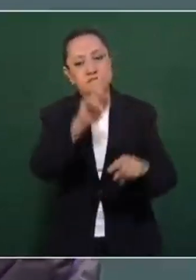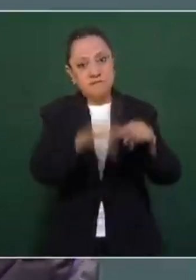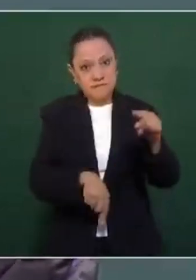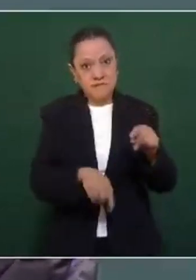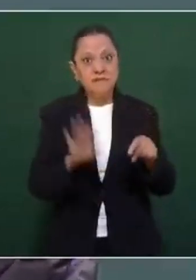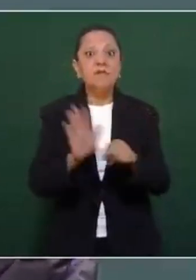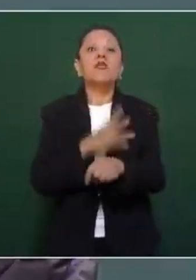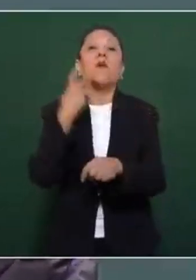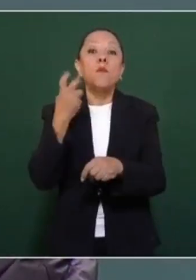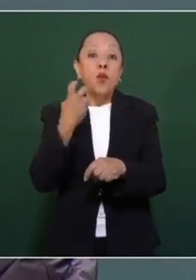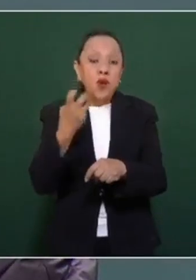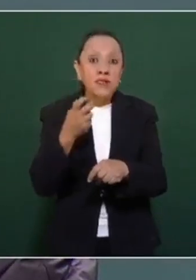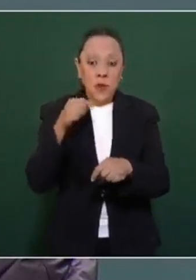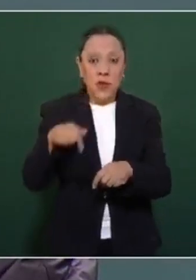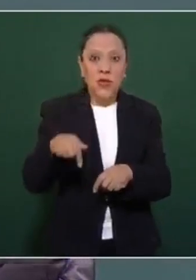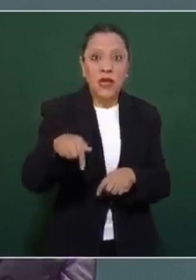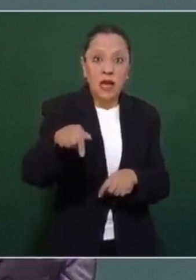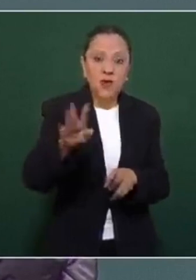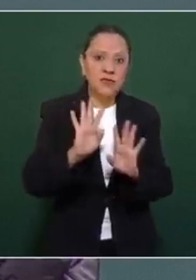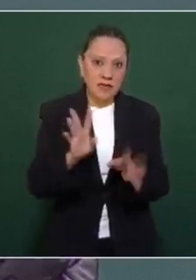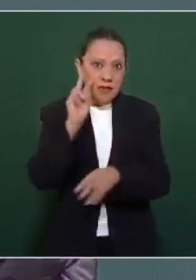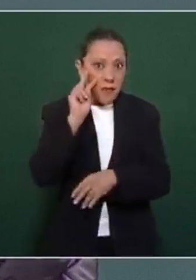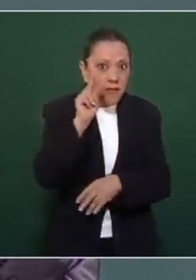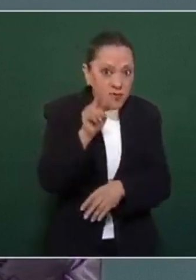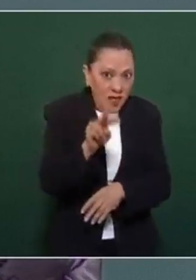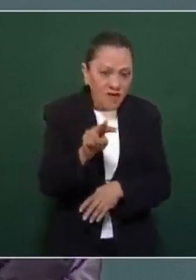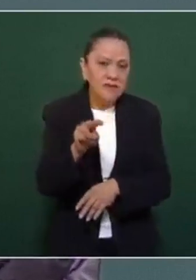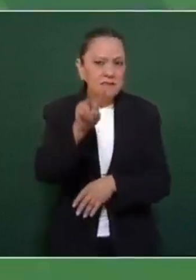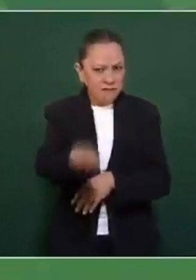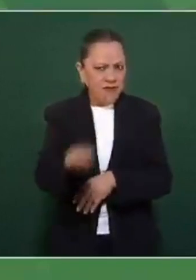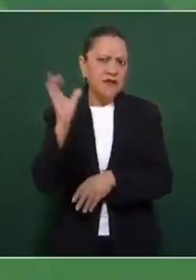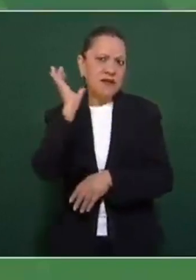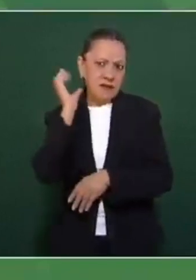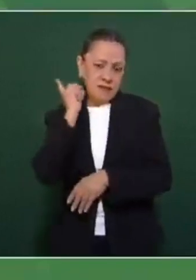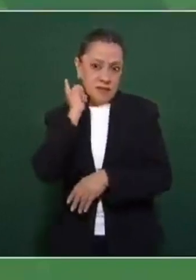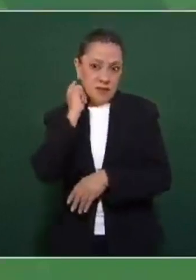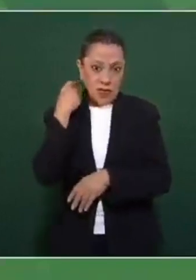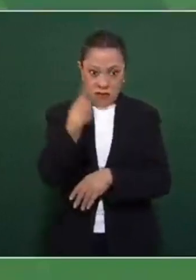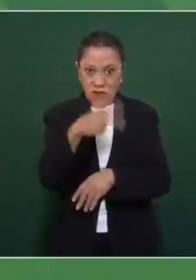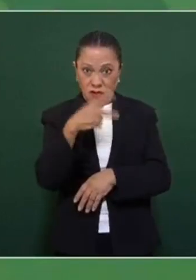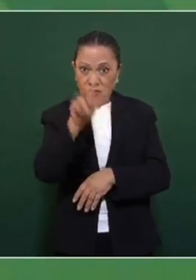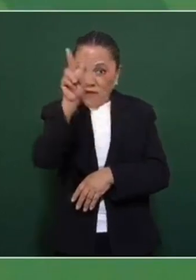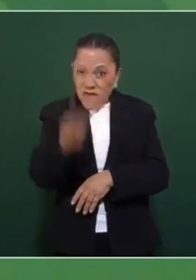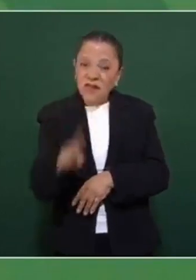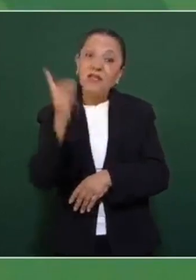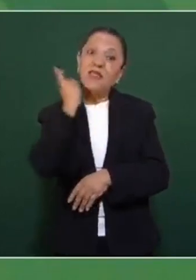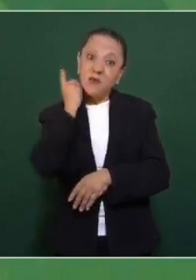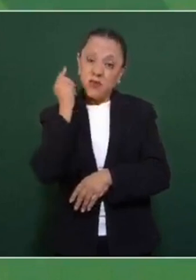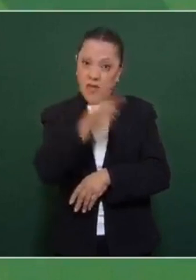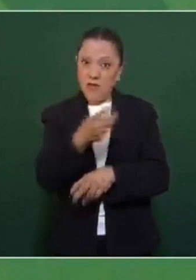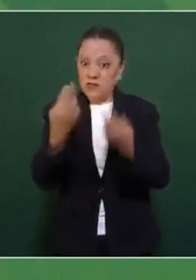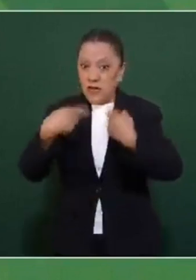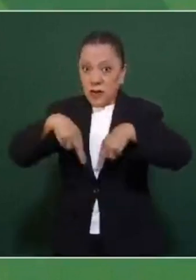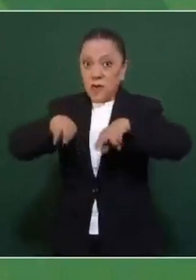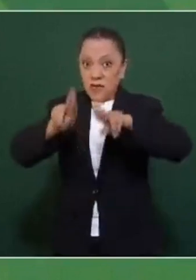representan al pueblo, son auténticos representantes populares